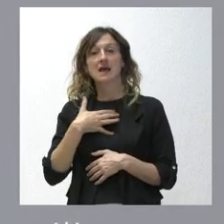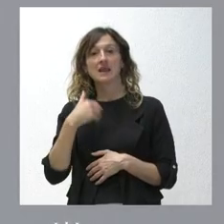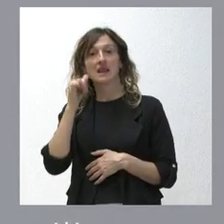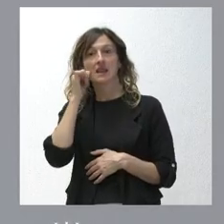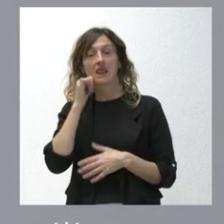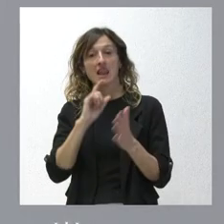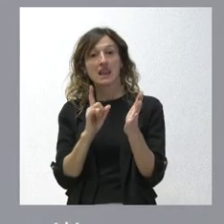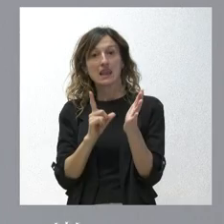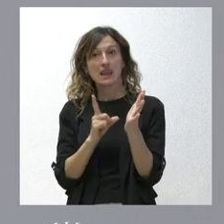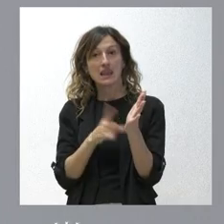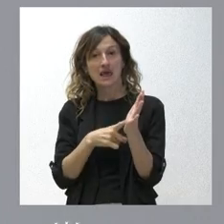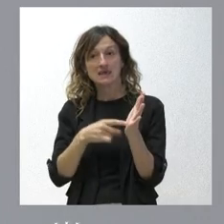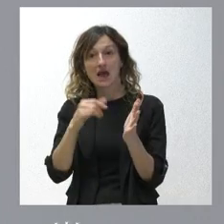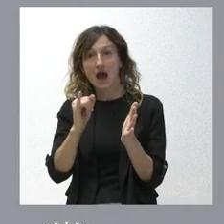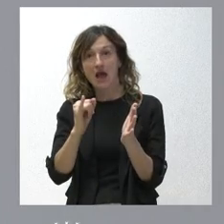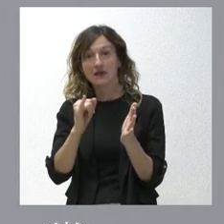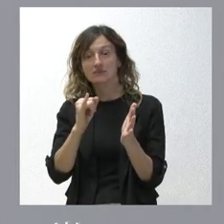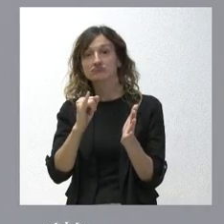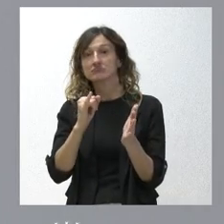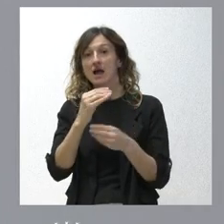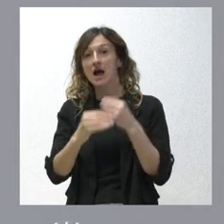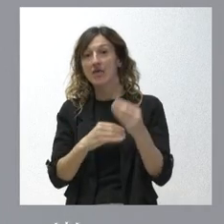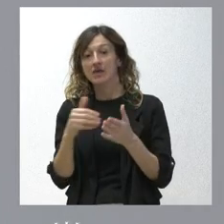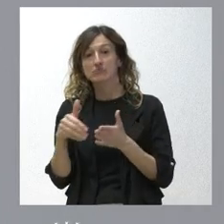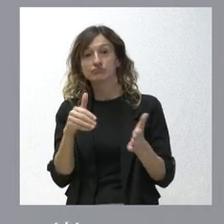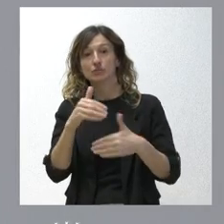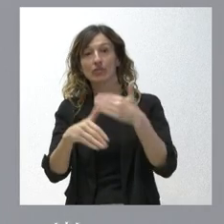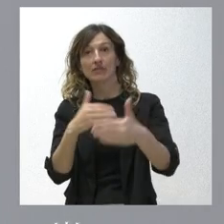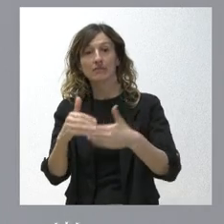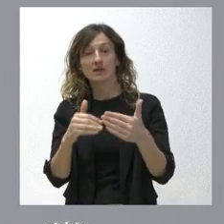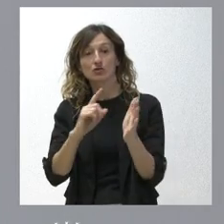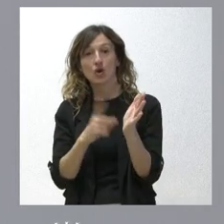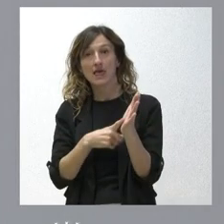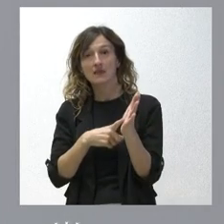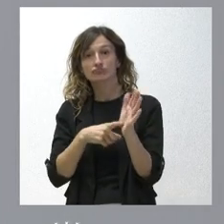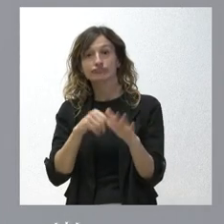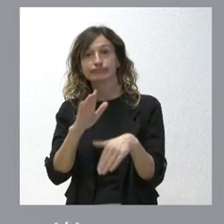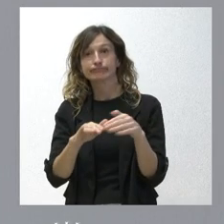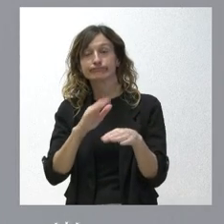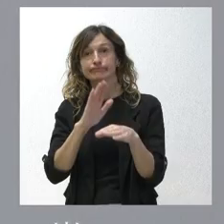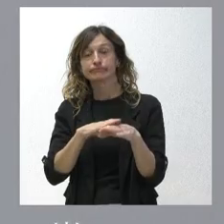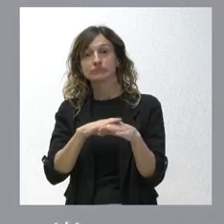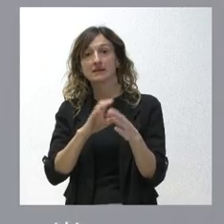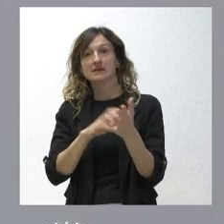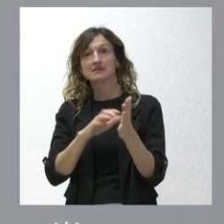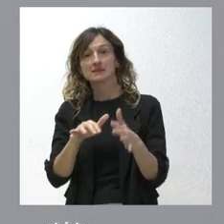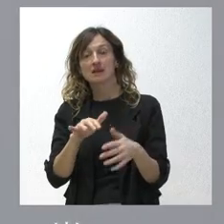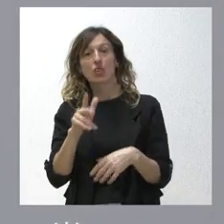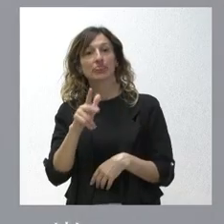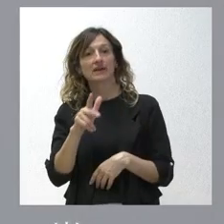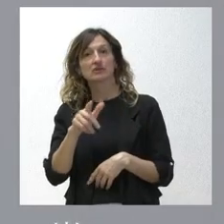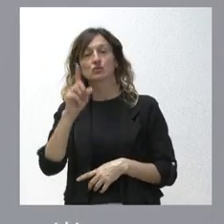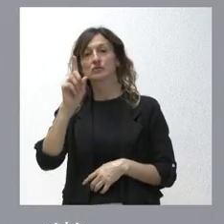la ley vigente hasta de momento y seguir el procedimiento establecido en la ley y que sea de aplicación en Castilla y León y también es un derecho